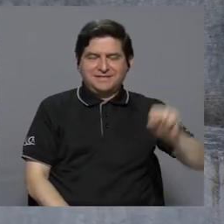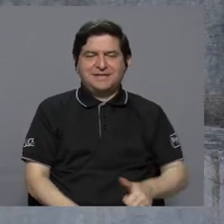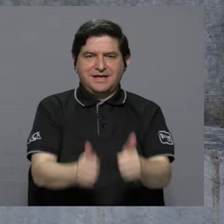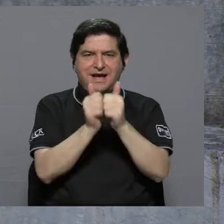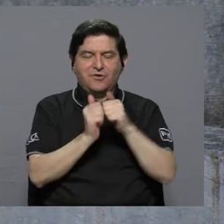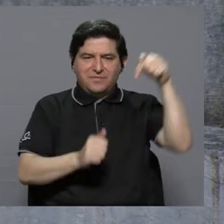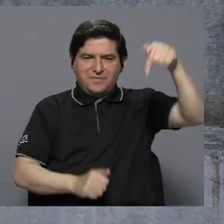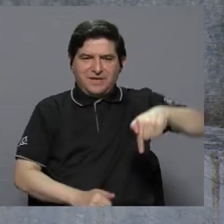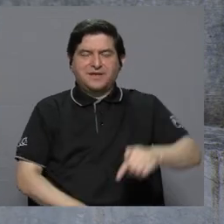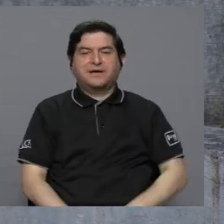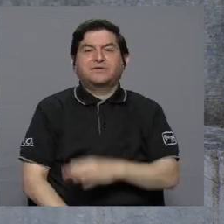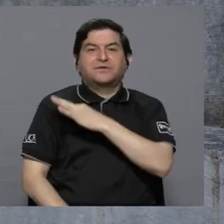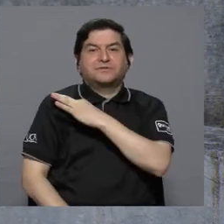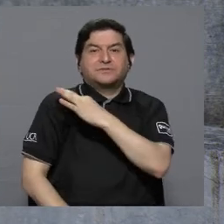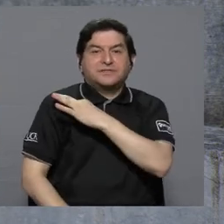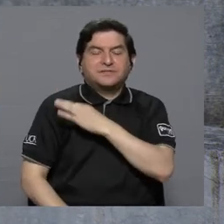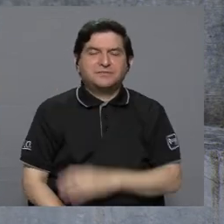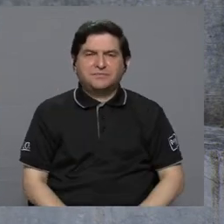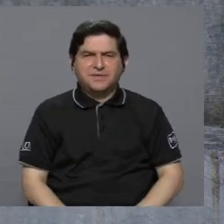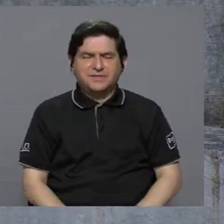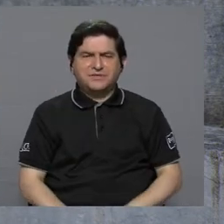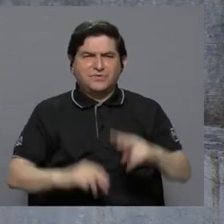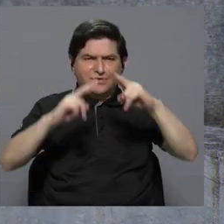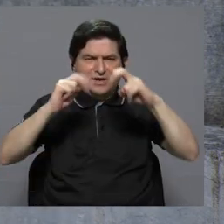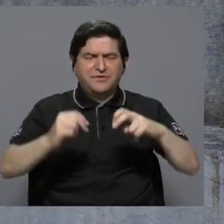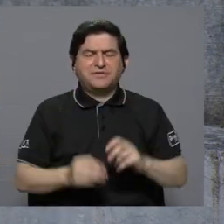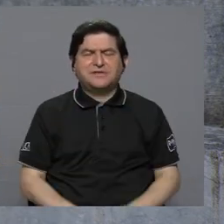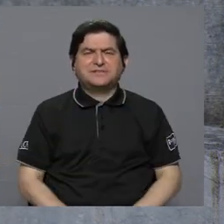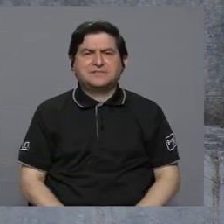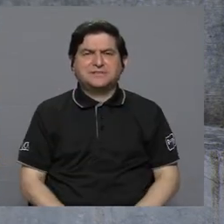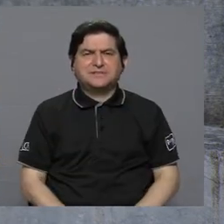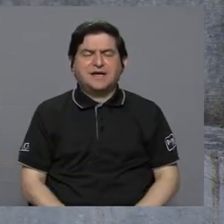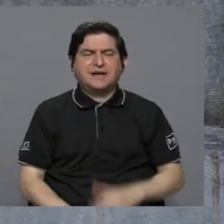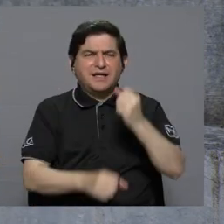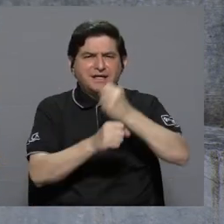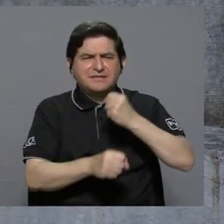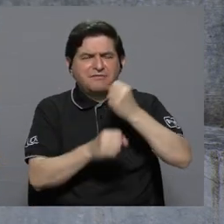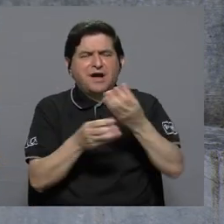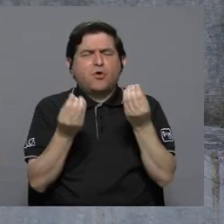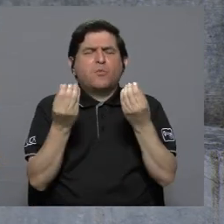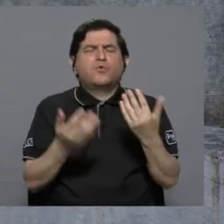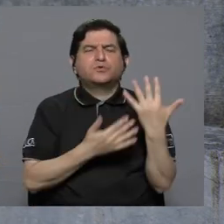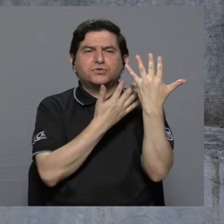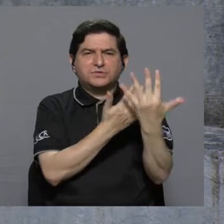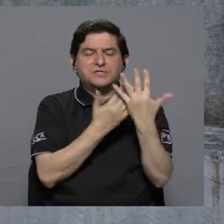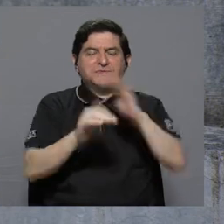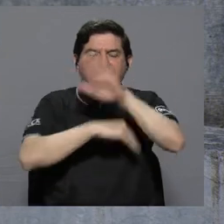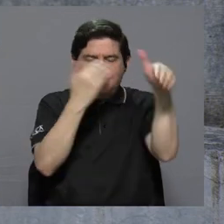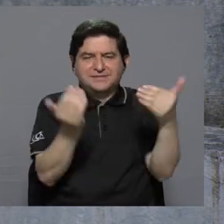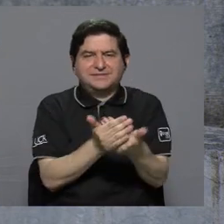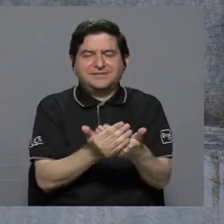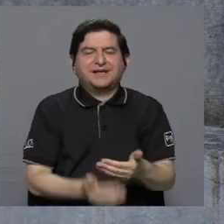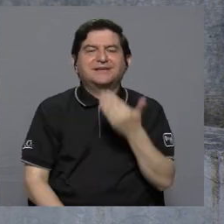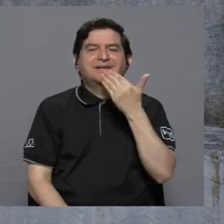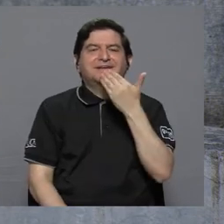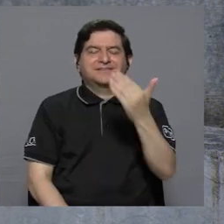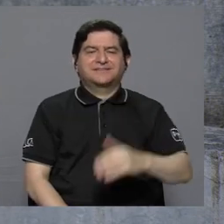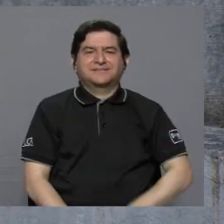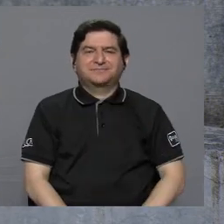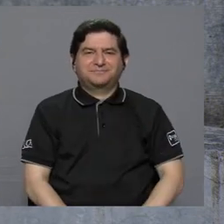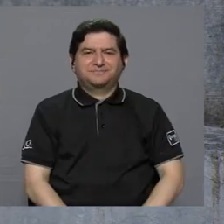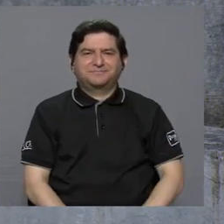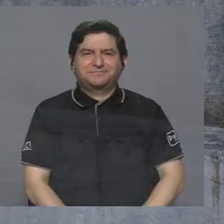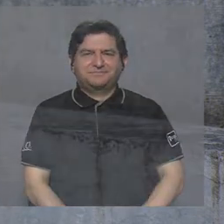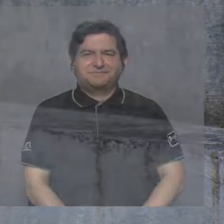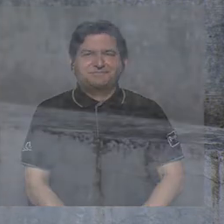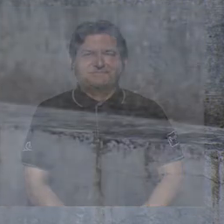en este espacio, invitándolos a revisar el especial. Un esfuerzo de mucha esperanza de todos. Muchísimas gracias. Muchas